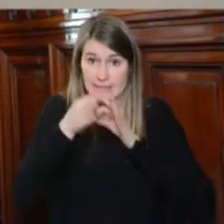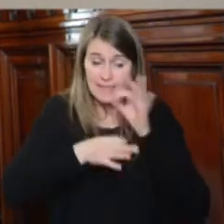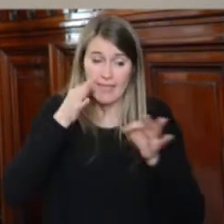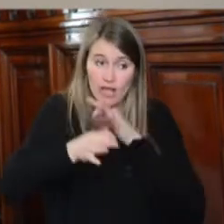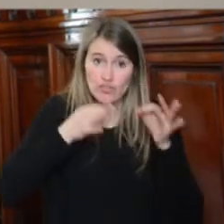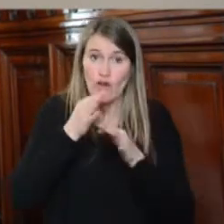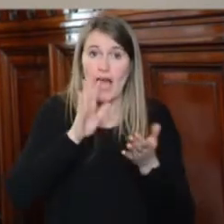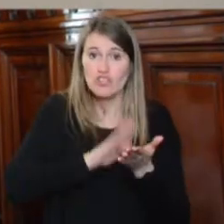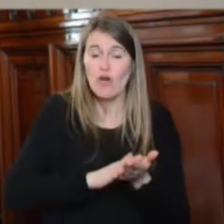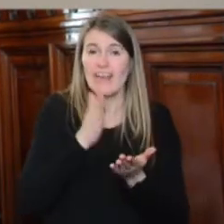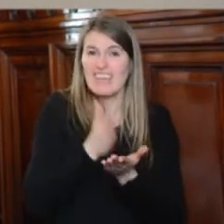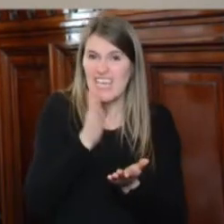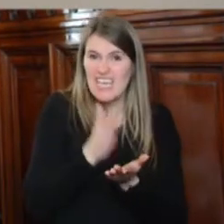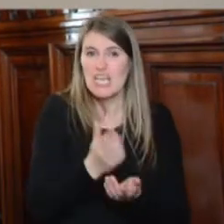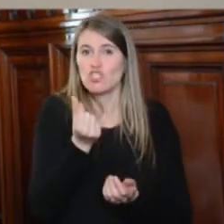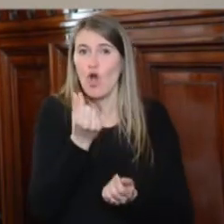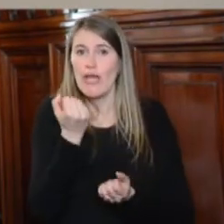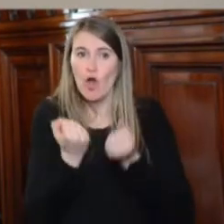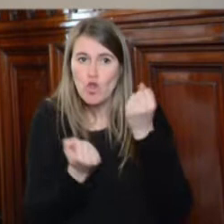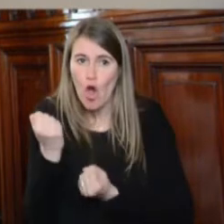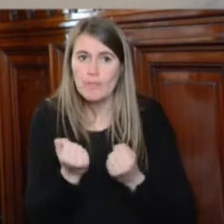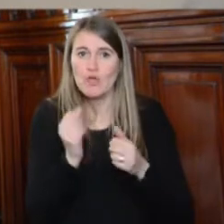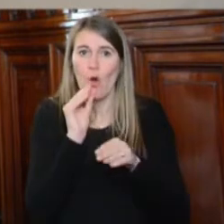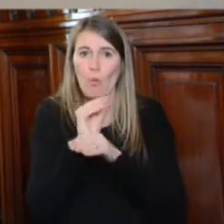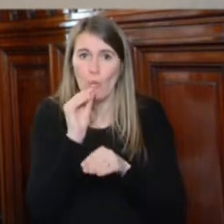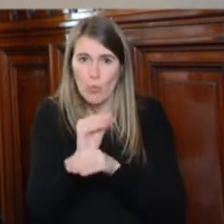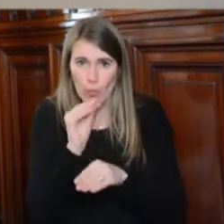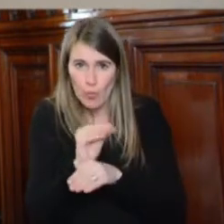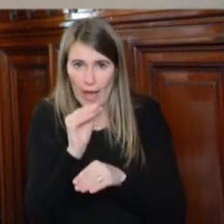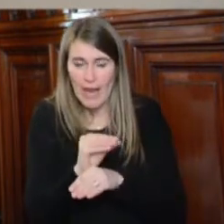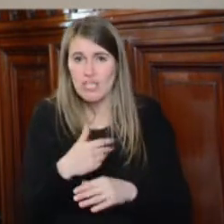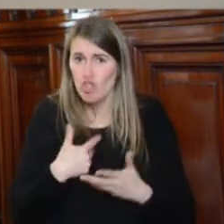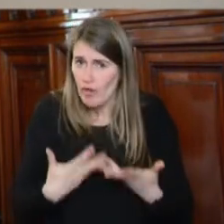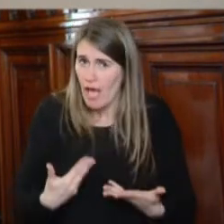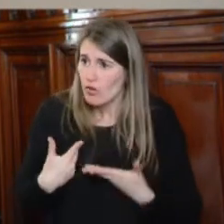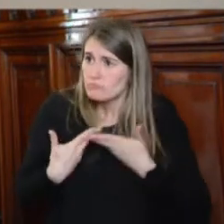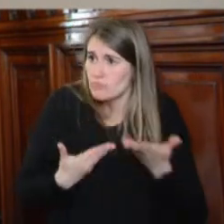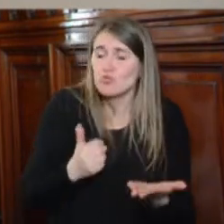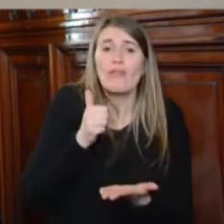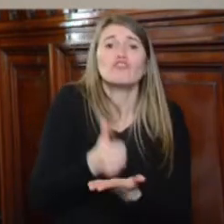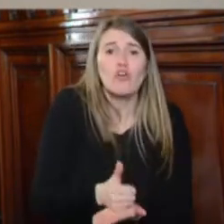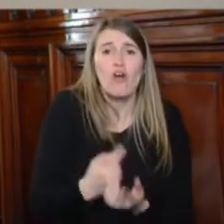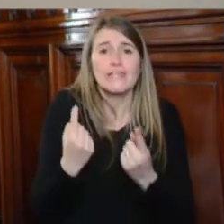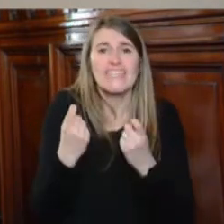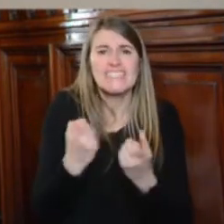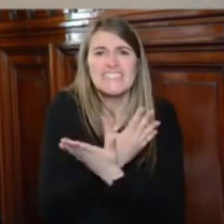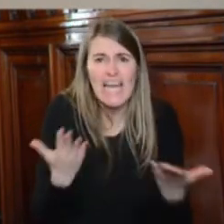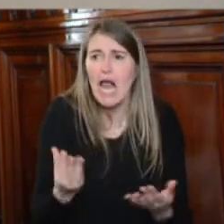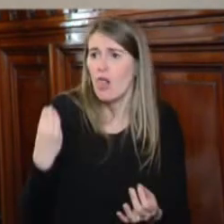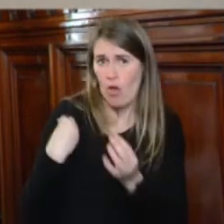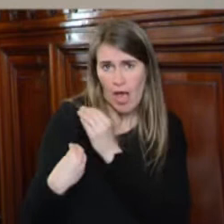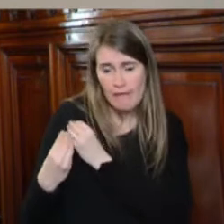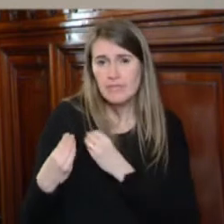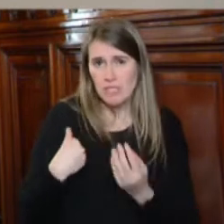sobre derechos económicos, sociales y culturales yo quiero ponerme muy especialmente a disposición de todos los actores y actoras acá